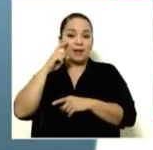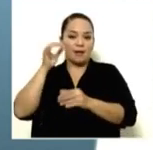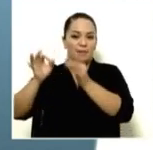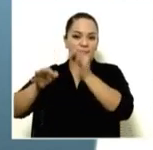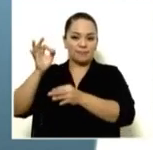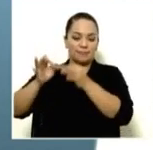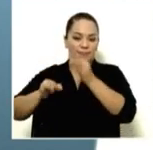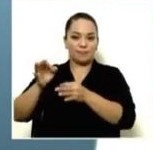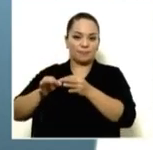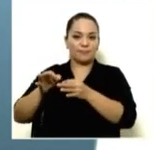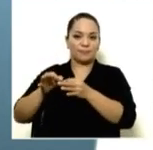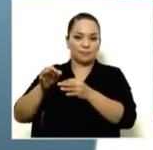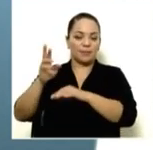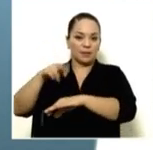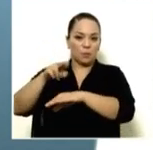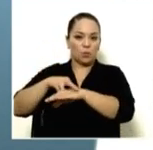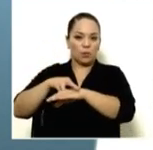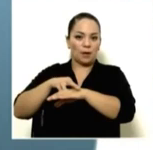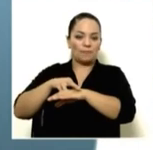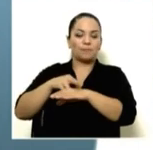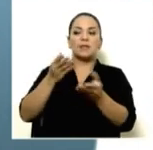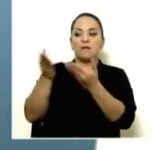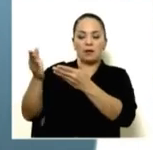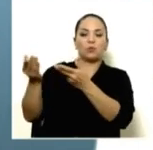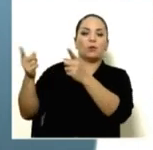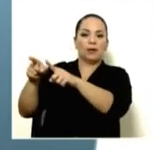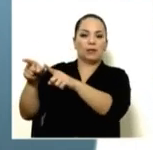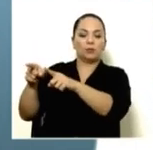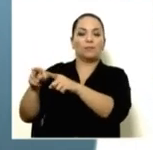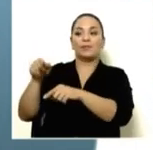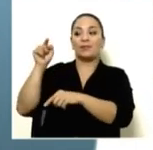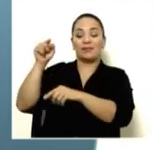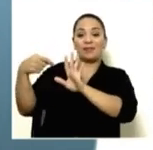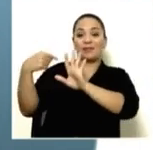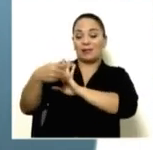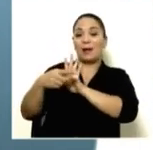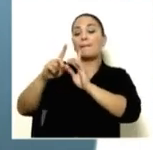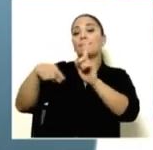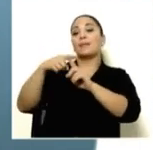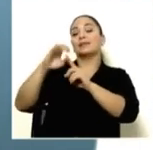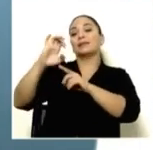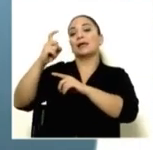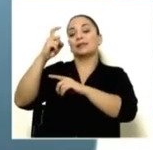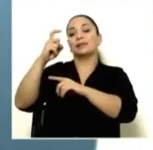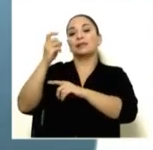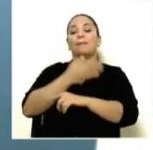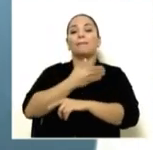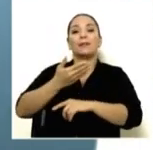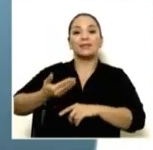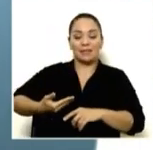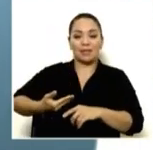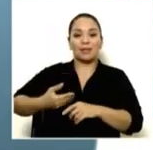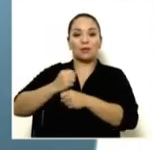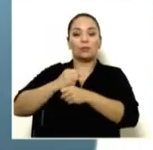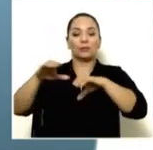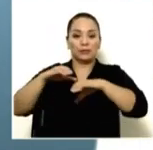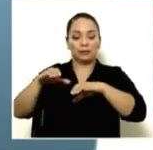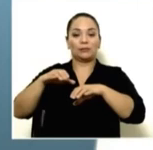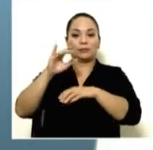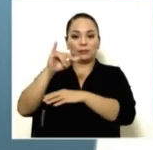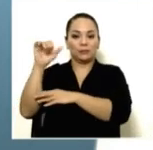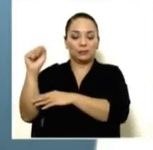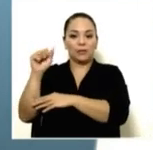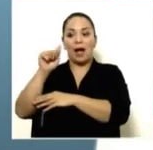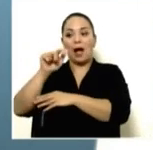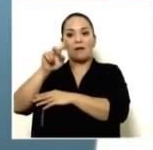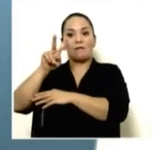para que a estas cinco personas, más el expresidente ejecutivo de la Caja Costarricense de Seguro Social, Álvaro Ramos